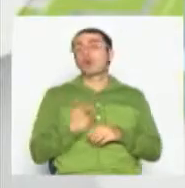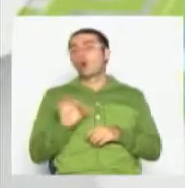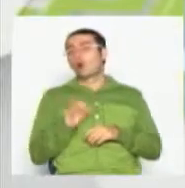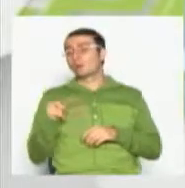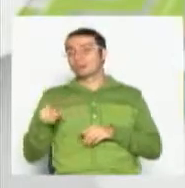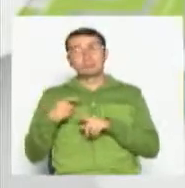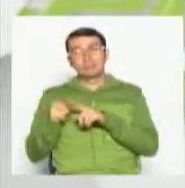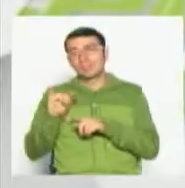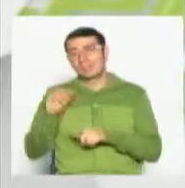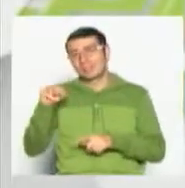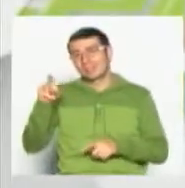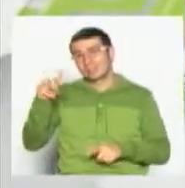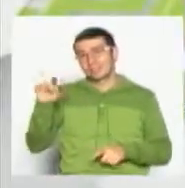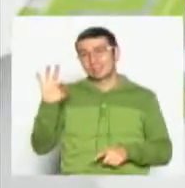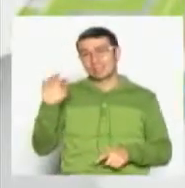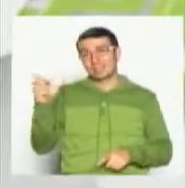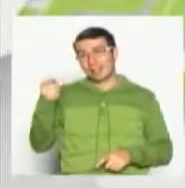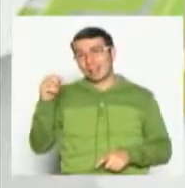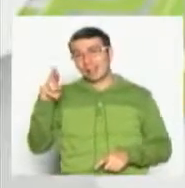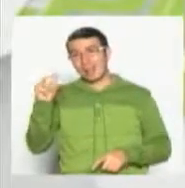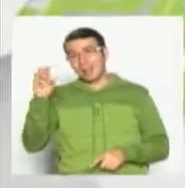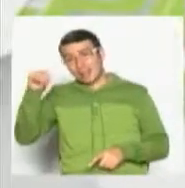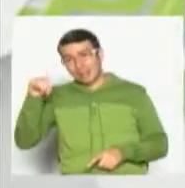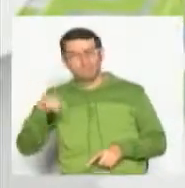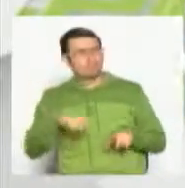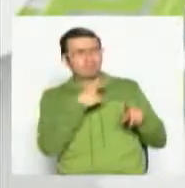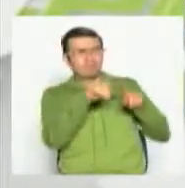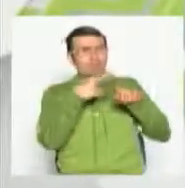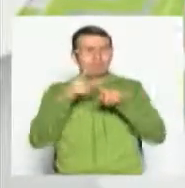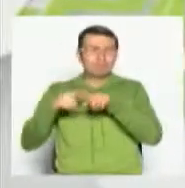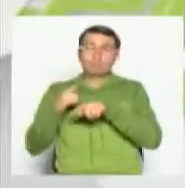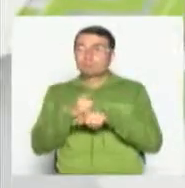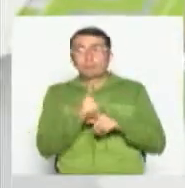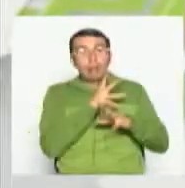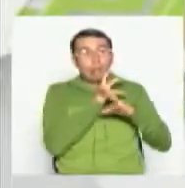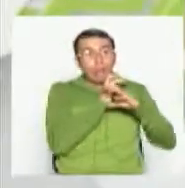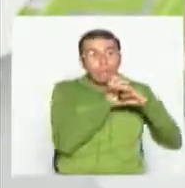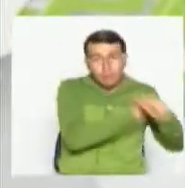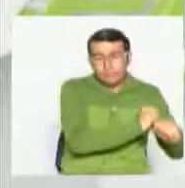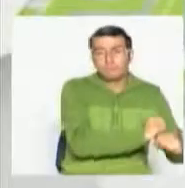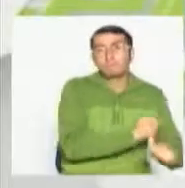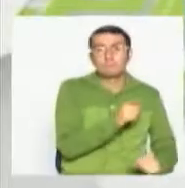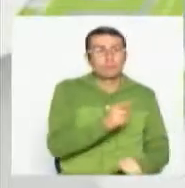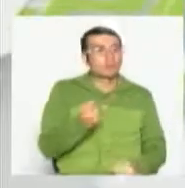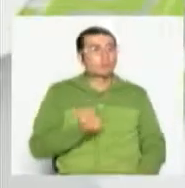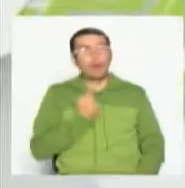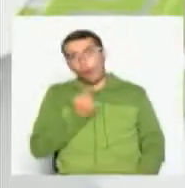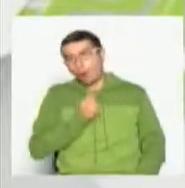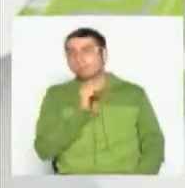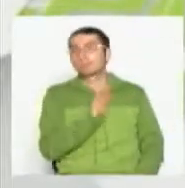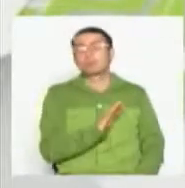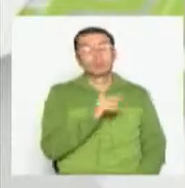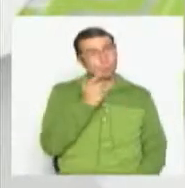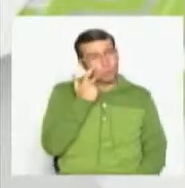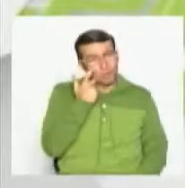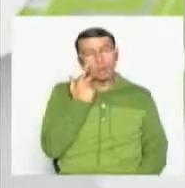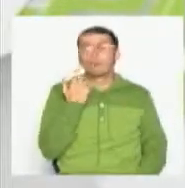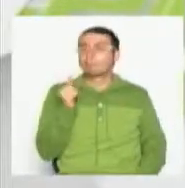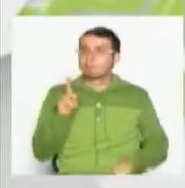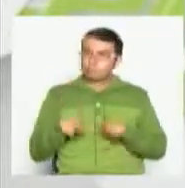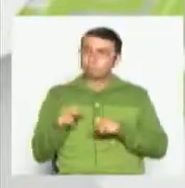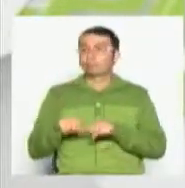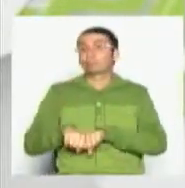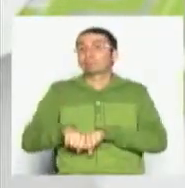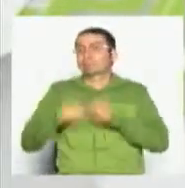todas esas redes sociales que aparecen como instrumentos de esa tecnología, también ha generado esas